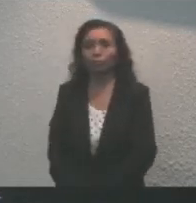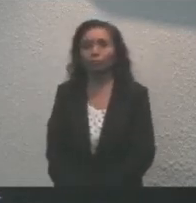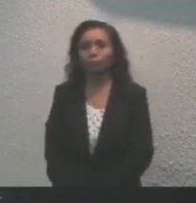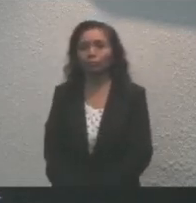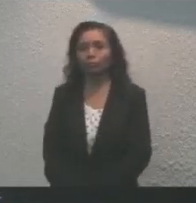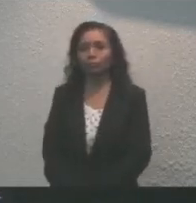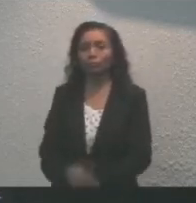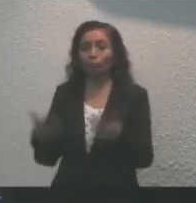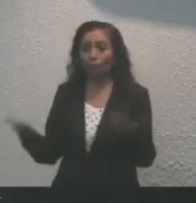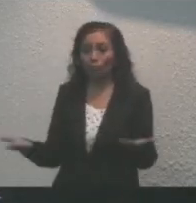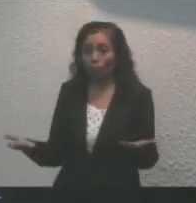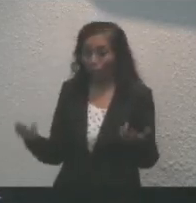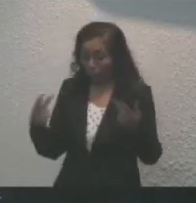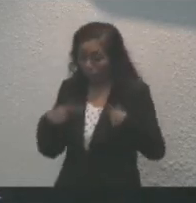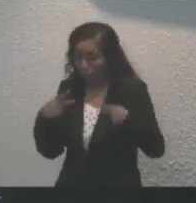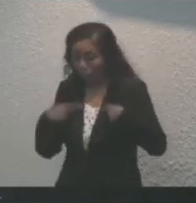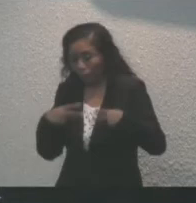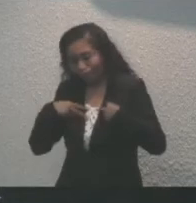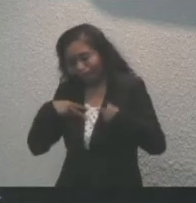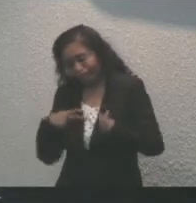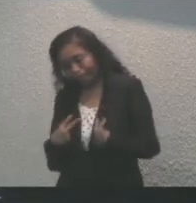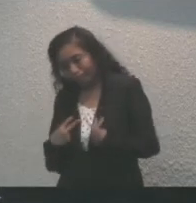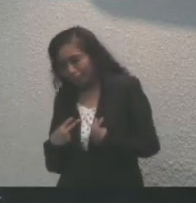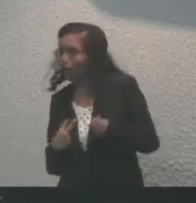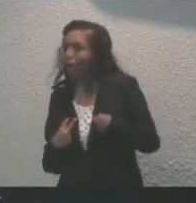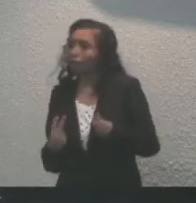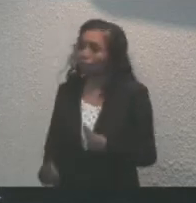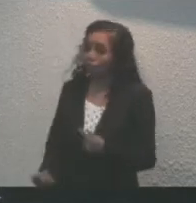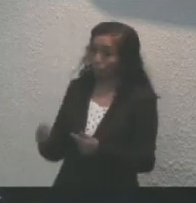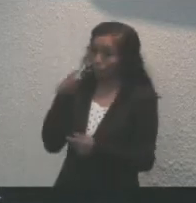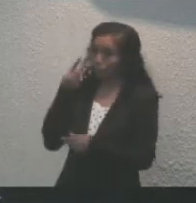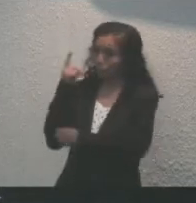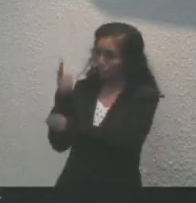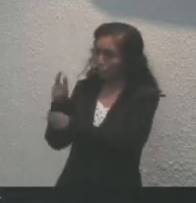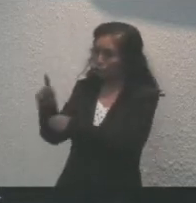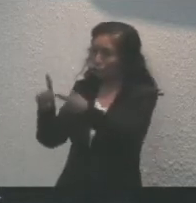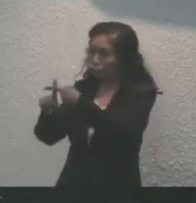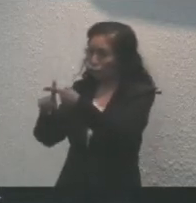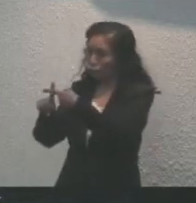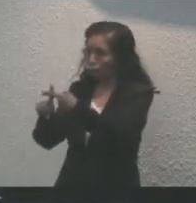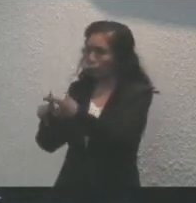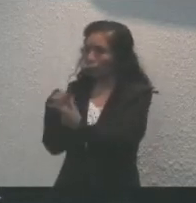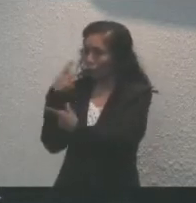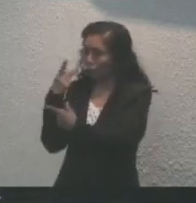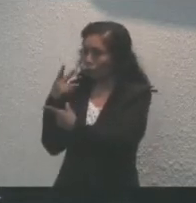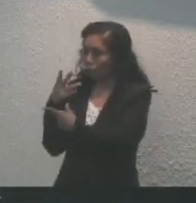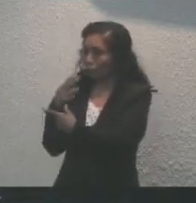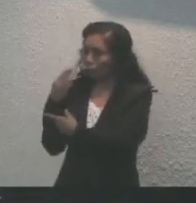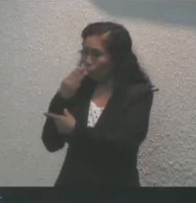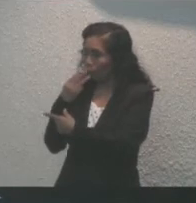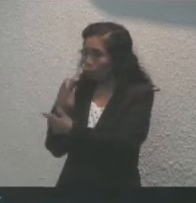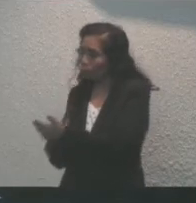El desaliento se volvió energía con la Cruz Parlante como centro. Los mayas